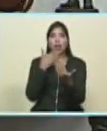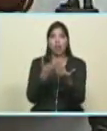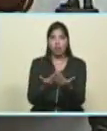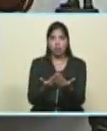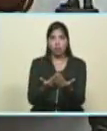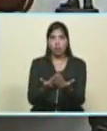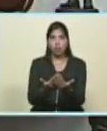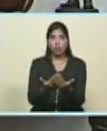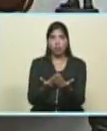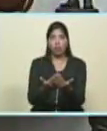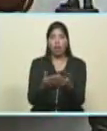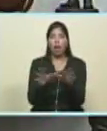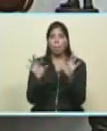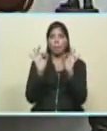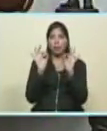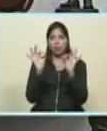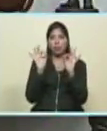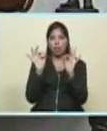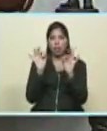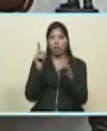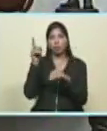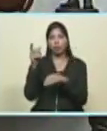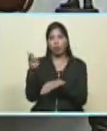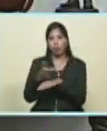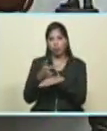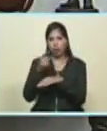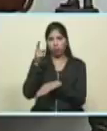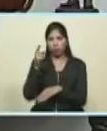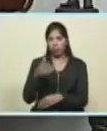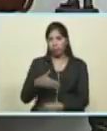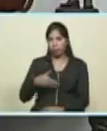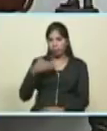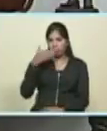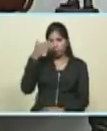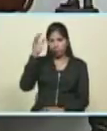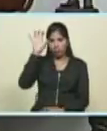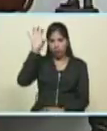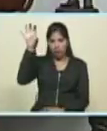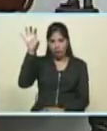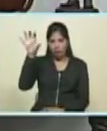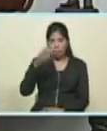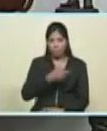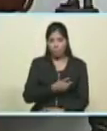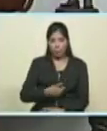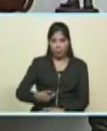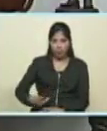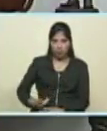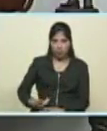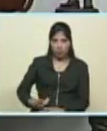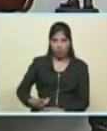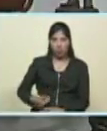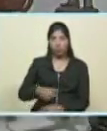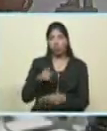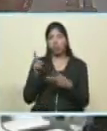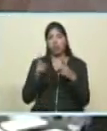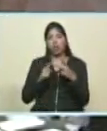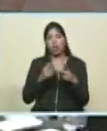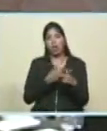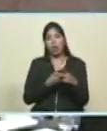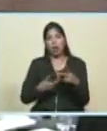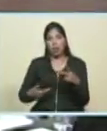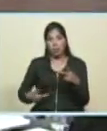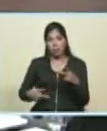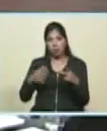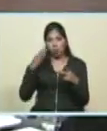de manera muy especial al gobierno de Argelia al presidente Bouteflika al presidente del Consejo del